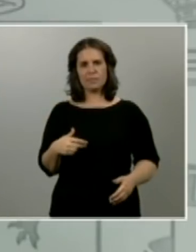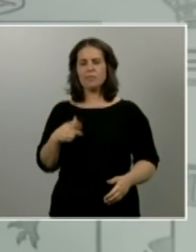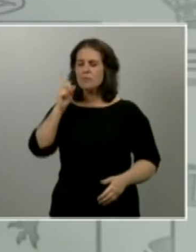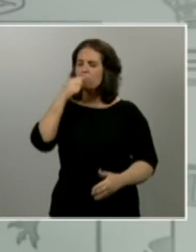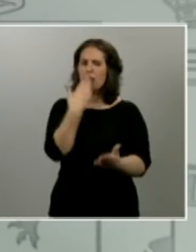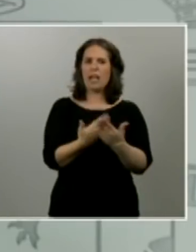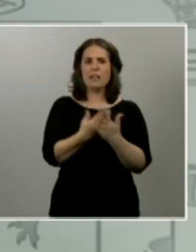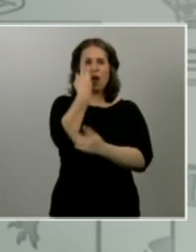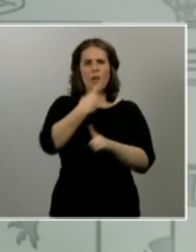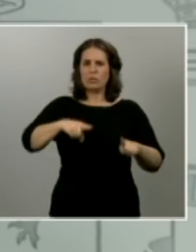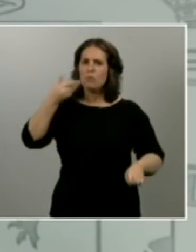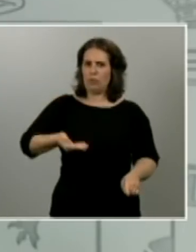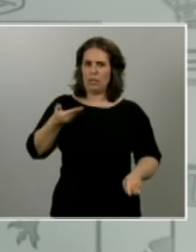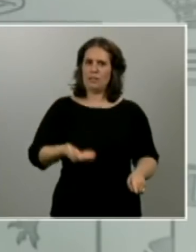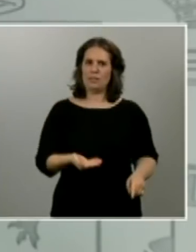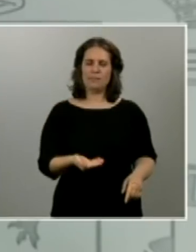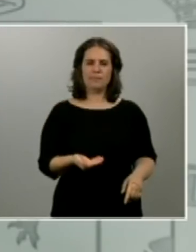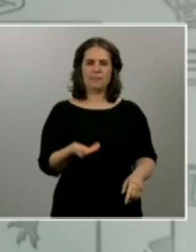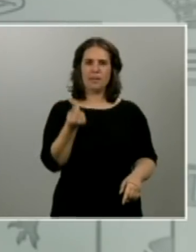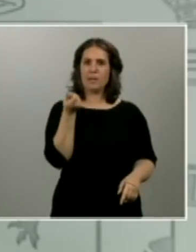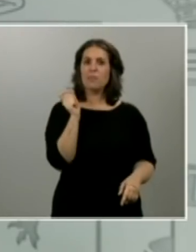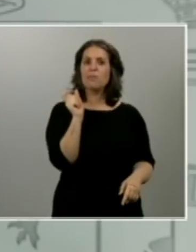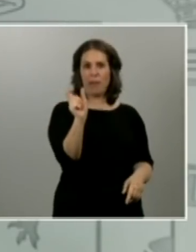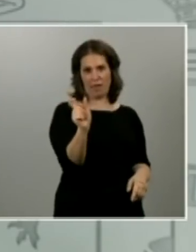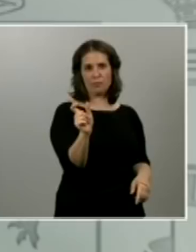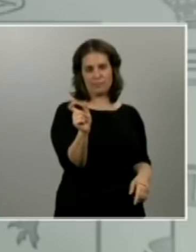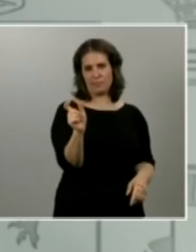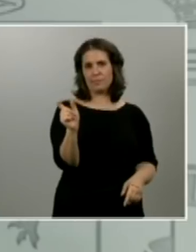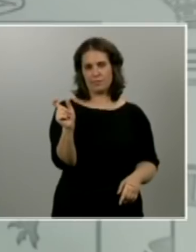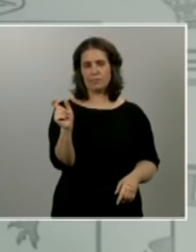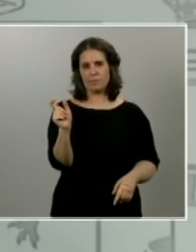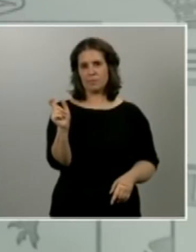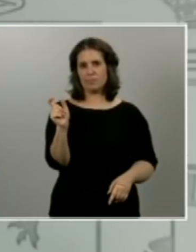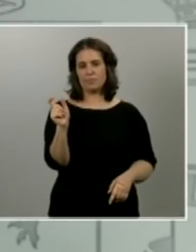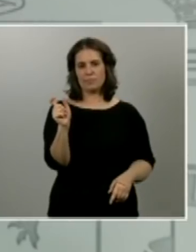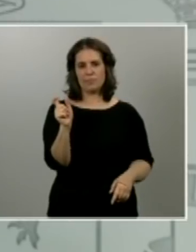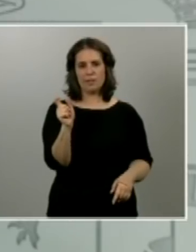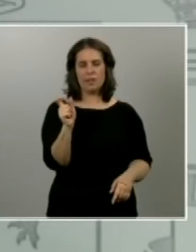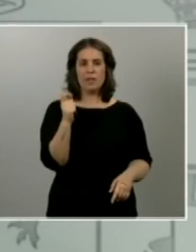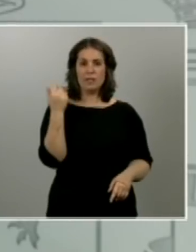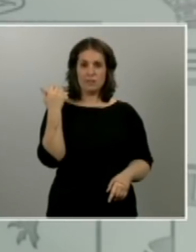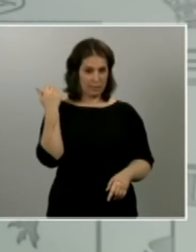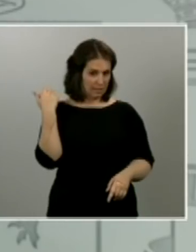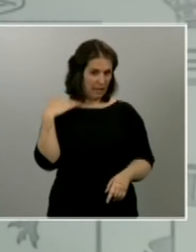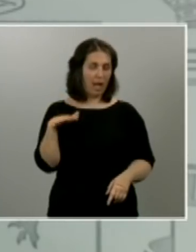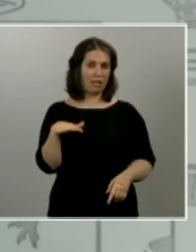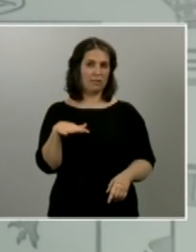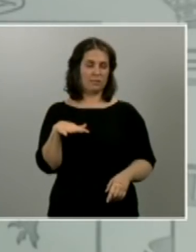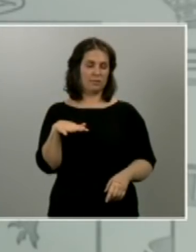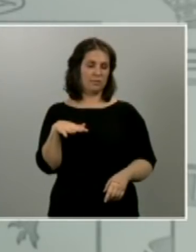y es el precio de esos materiales lo hemos hecho por ejemplo desgraciadamente lo hemos visto